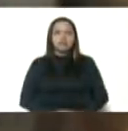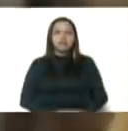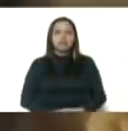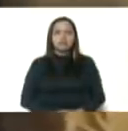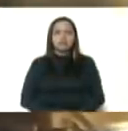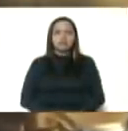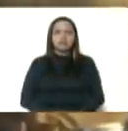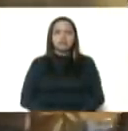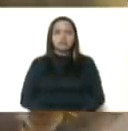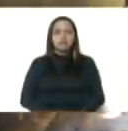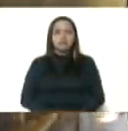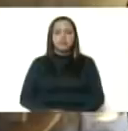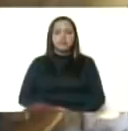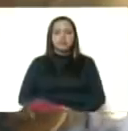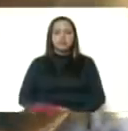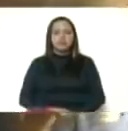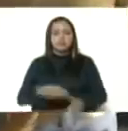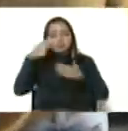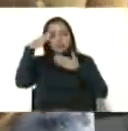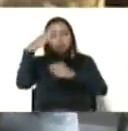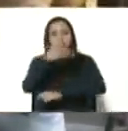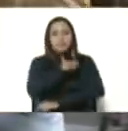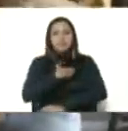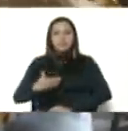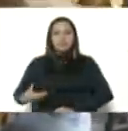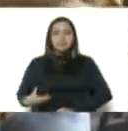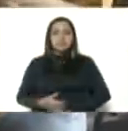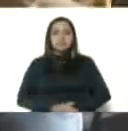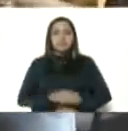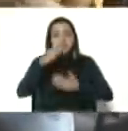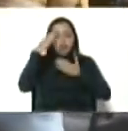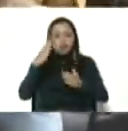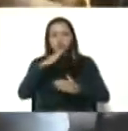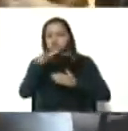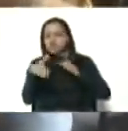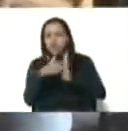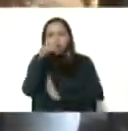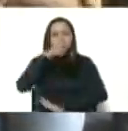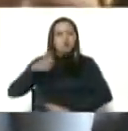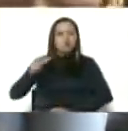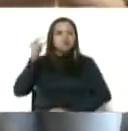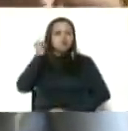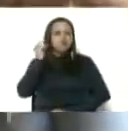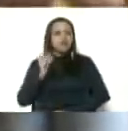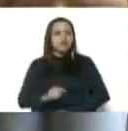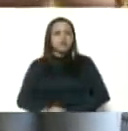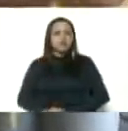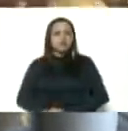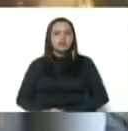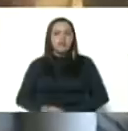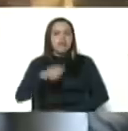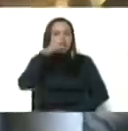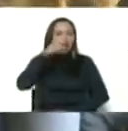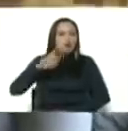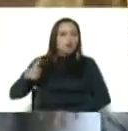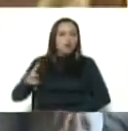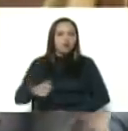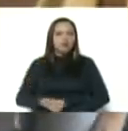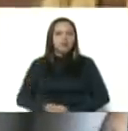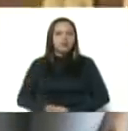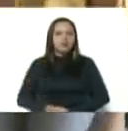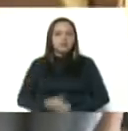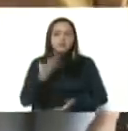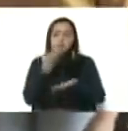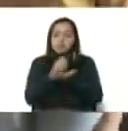Saludos, presidente. Saludos en nombre de todo el pueblo mujer, del pueblo, además de acá de